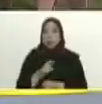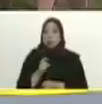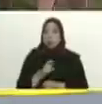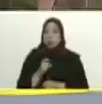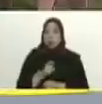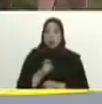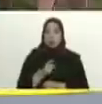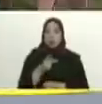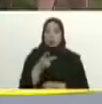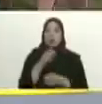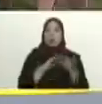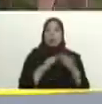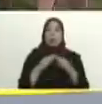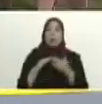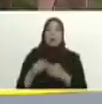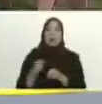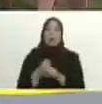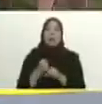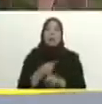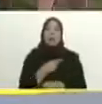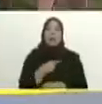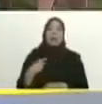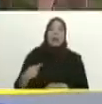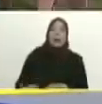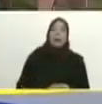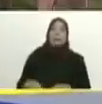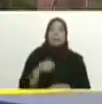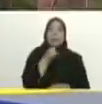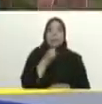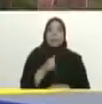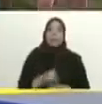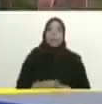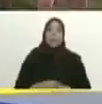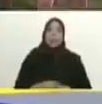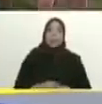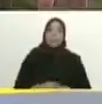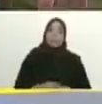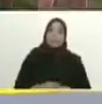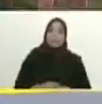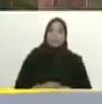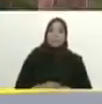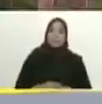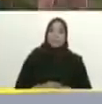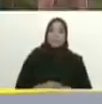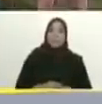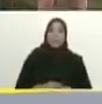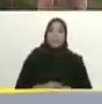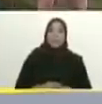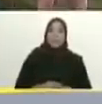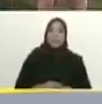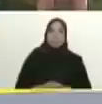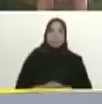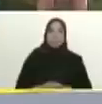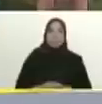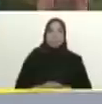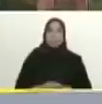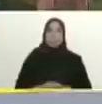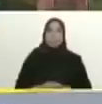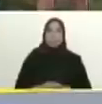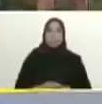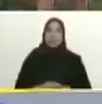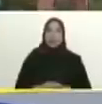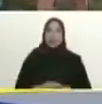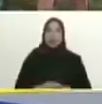a la comunidad china a comunidad portuguesa a la comunidad italiana a la comunidad española a la comunidad ecuatoriana a la comunidad